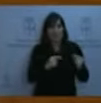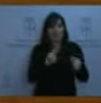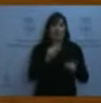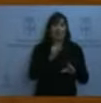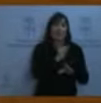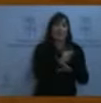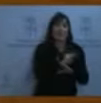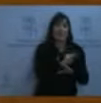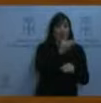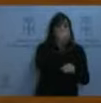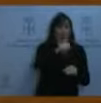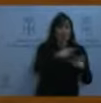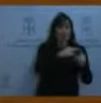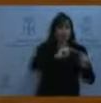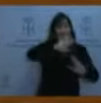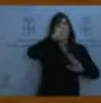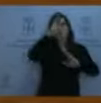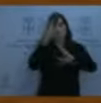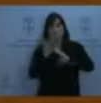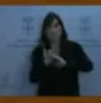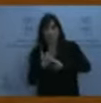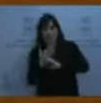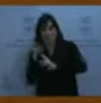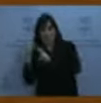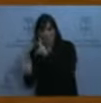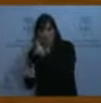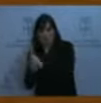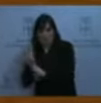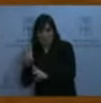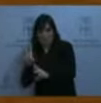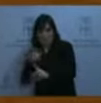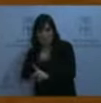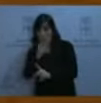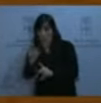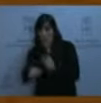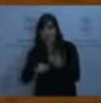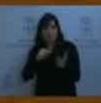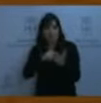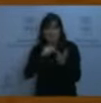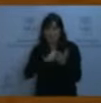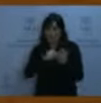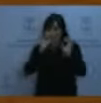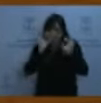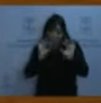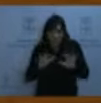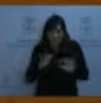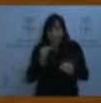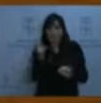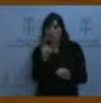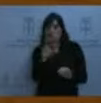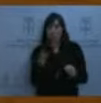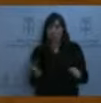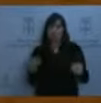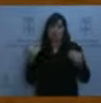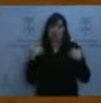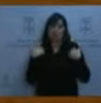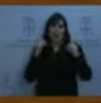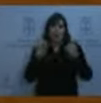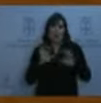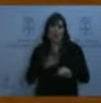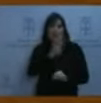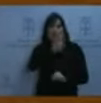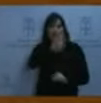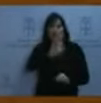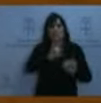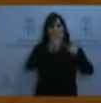esfuerzos impositivos iguales y competencias homologadas. 4.654 euros tiene el País